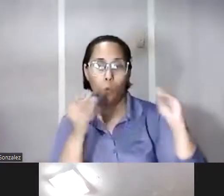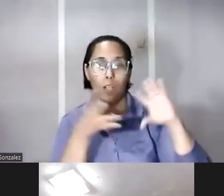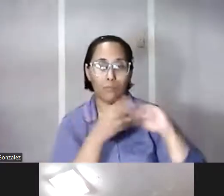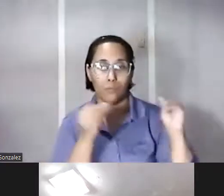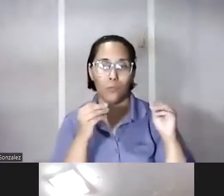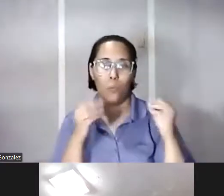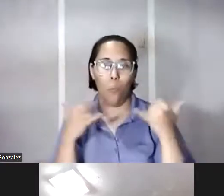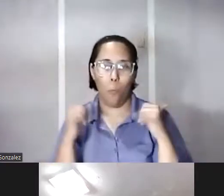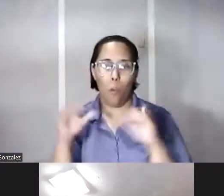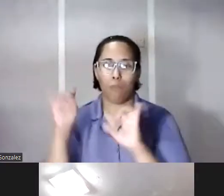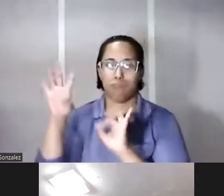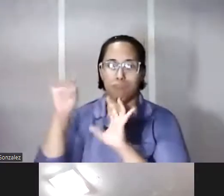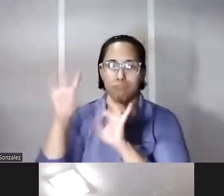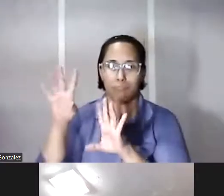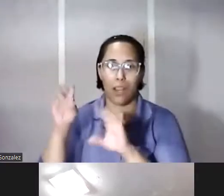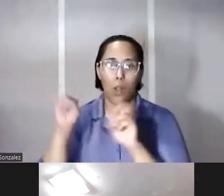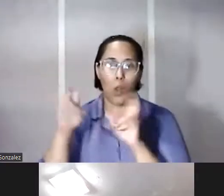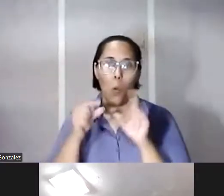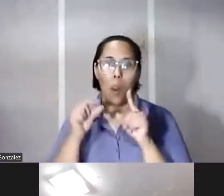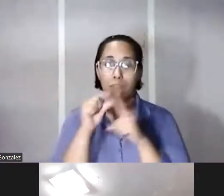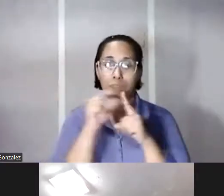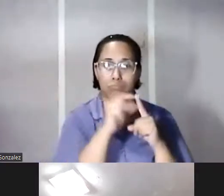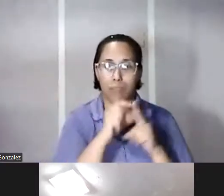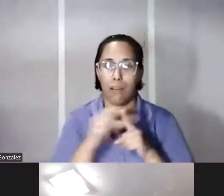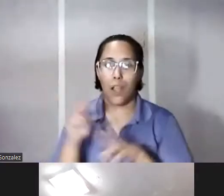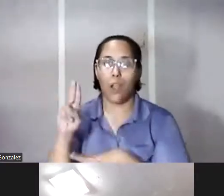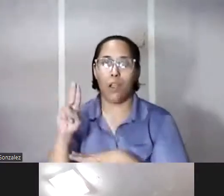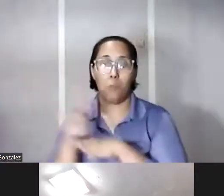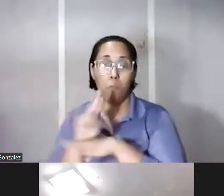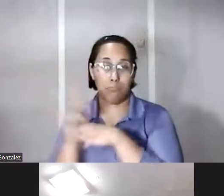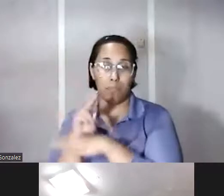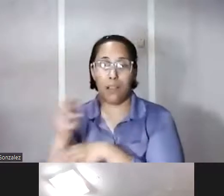de baloncesto con los términos que utilizaba Manuel Rivera Morales